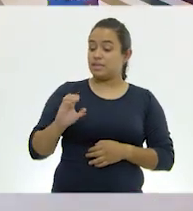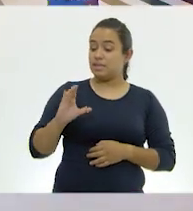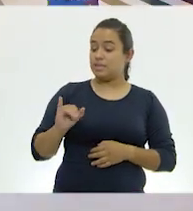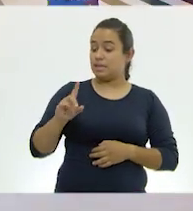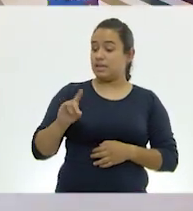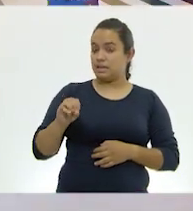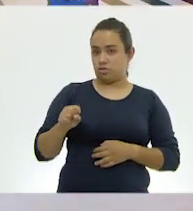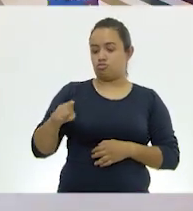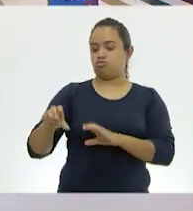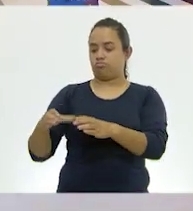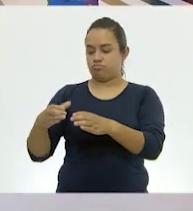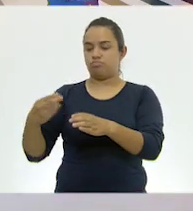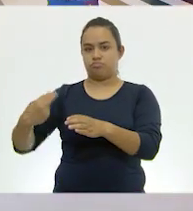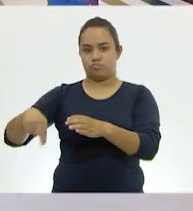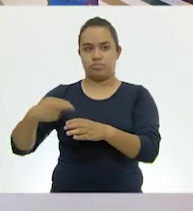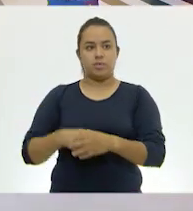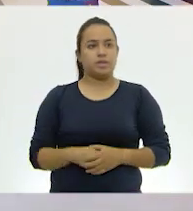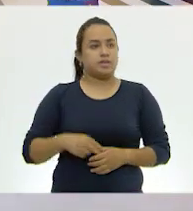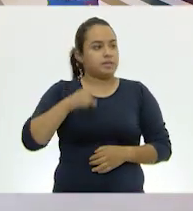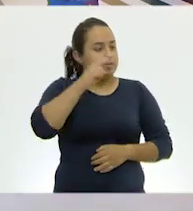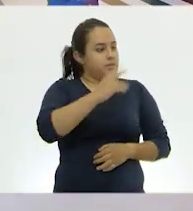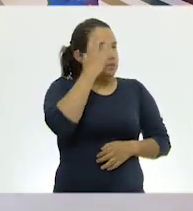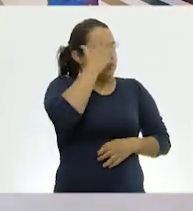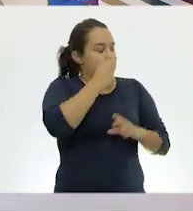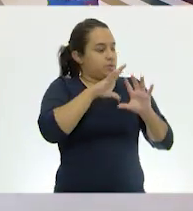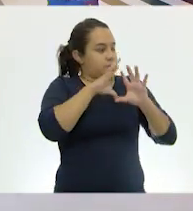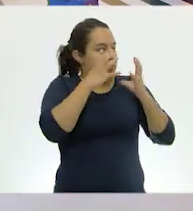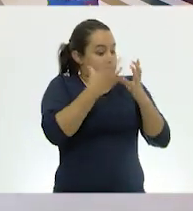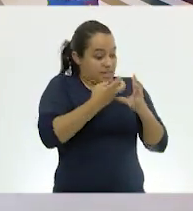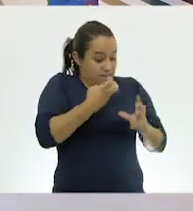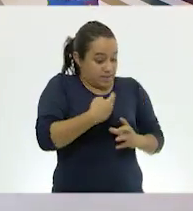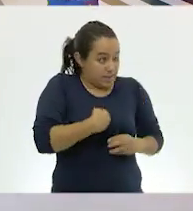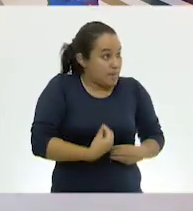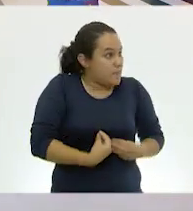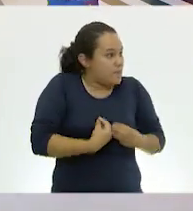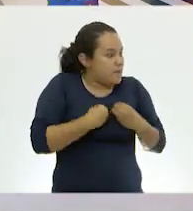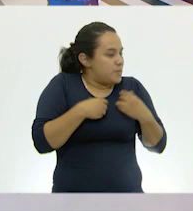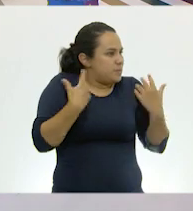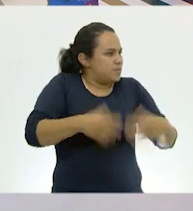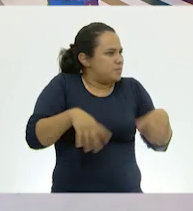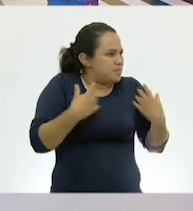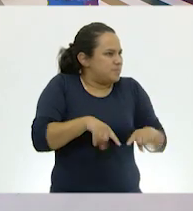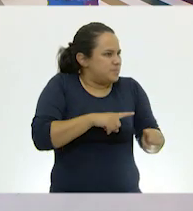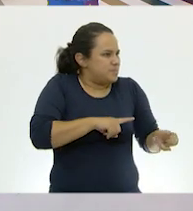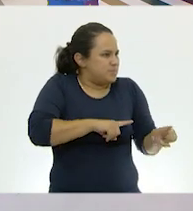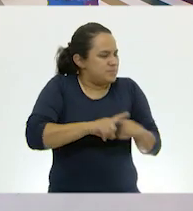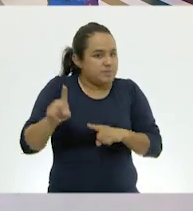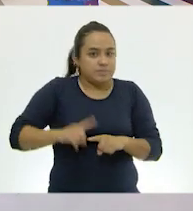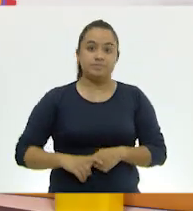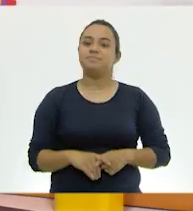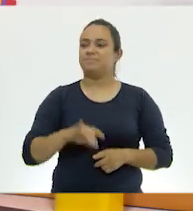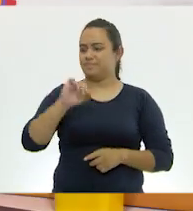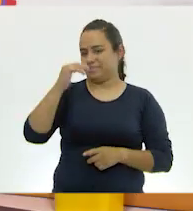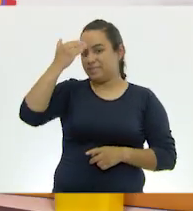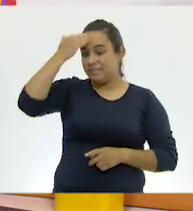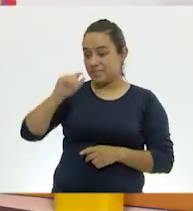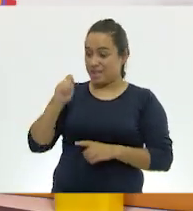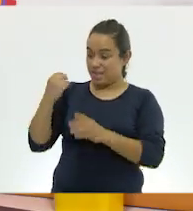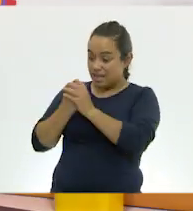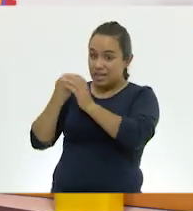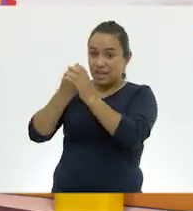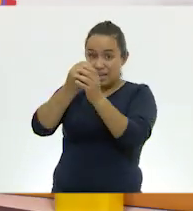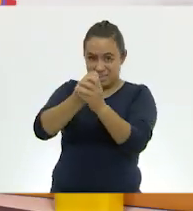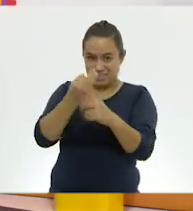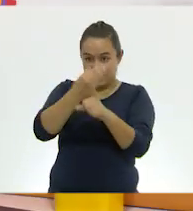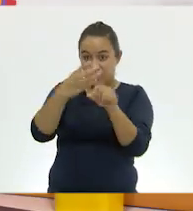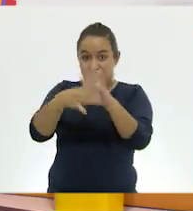Cecílidos, qué maravilloso es el planeta donde vivo. Yo sé, por eso te he dicho a lo largo de estas clases que